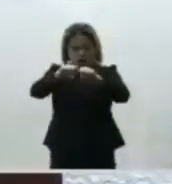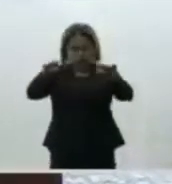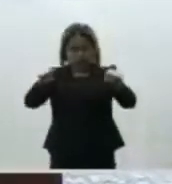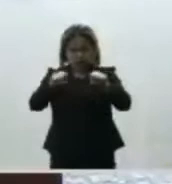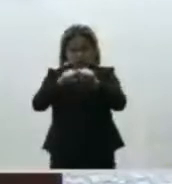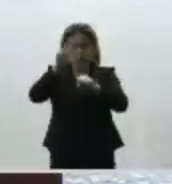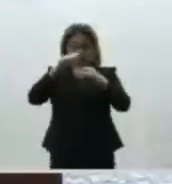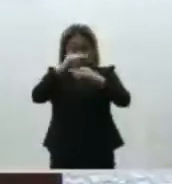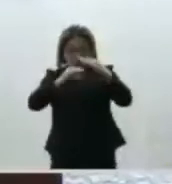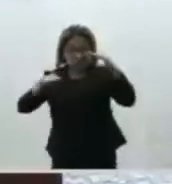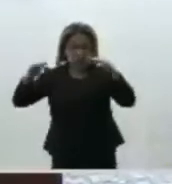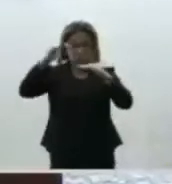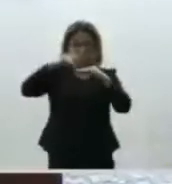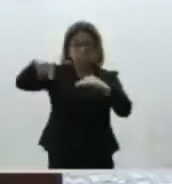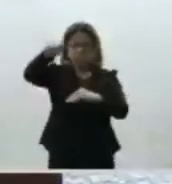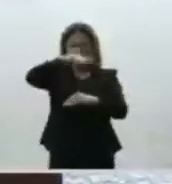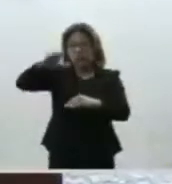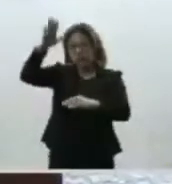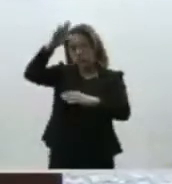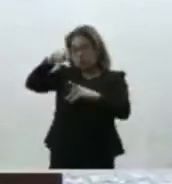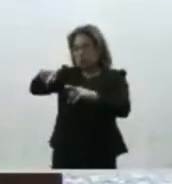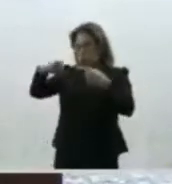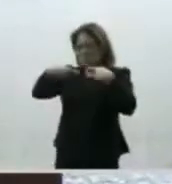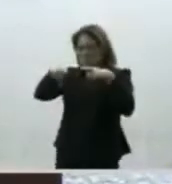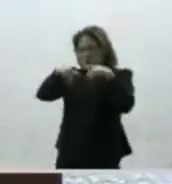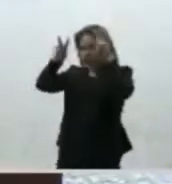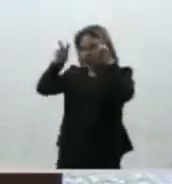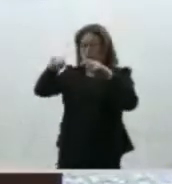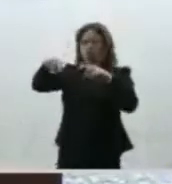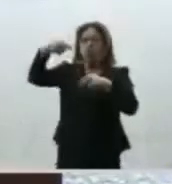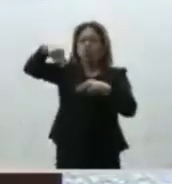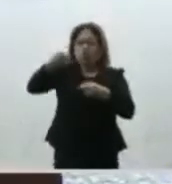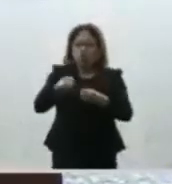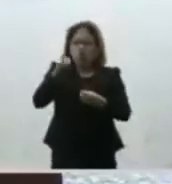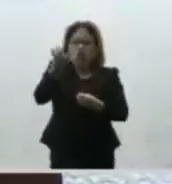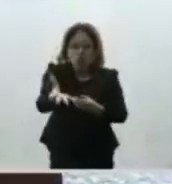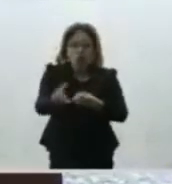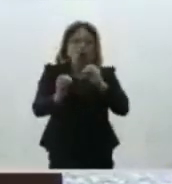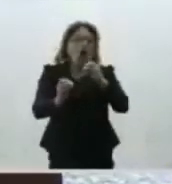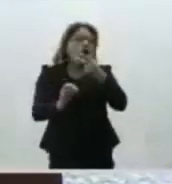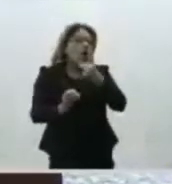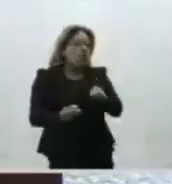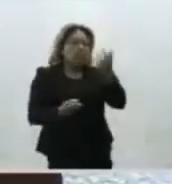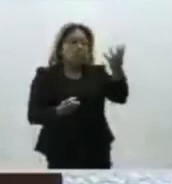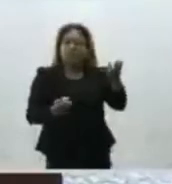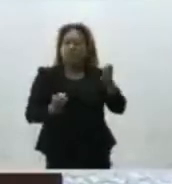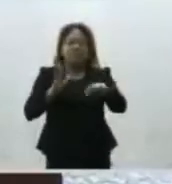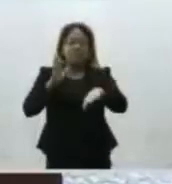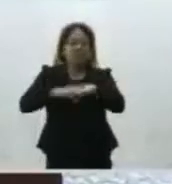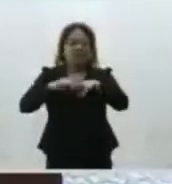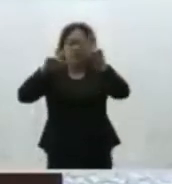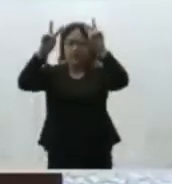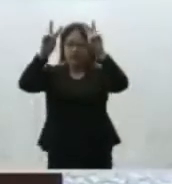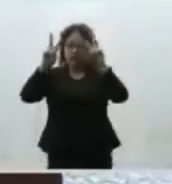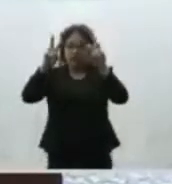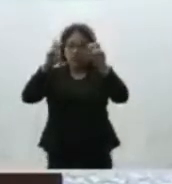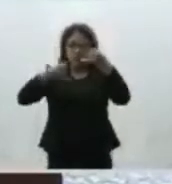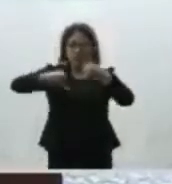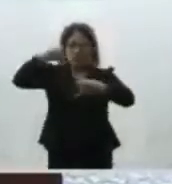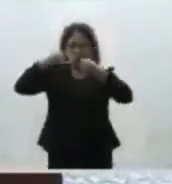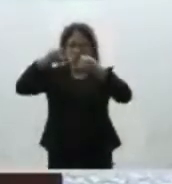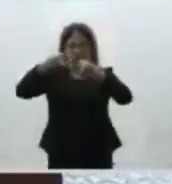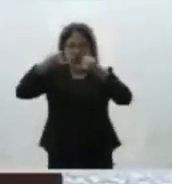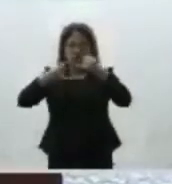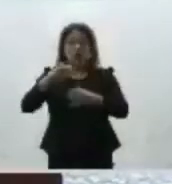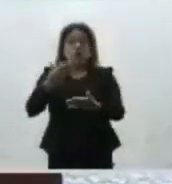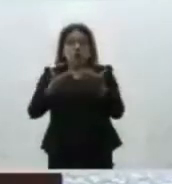no existen en la resolución de los asuntos ni nombres ni hombres. Existen temas jurídicos constitucionales. ¿Qué